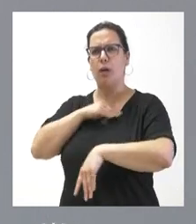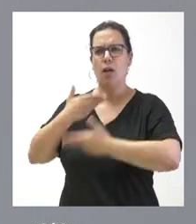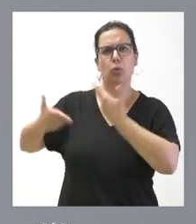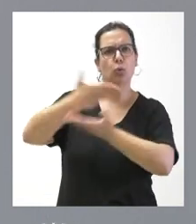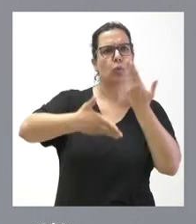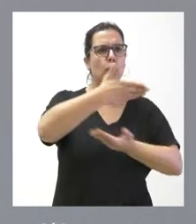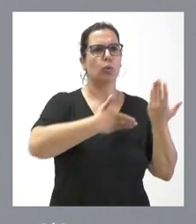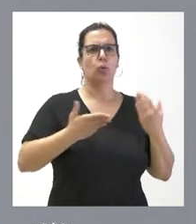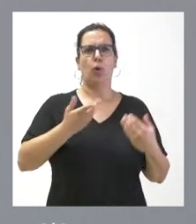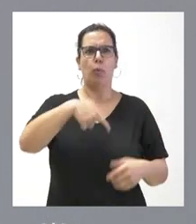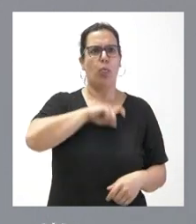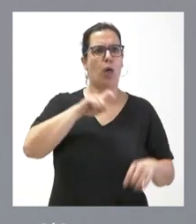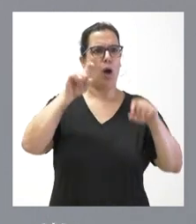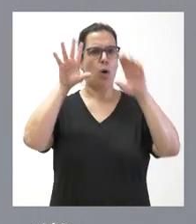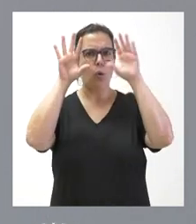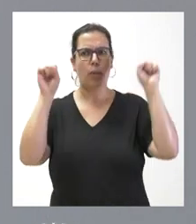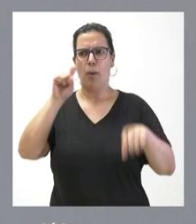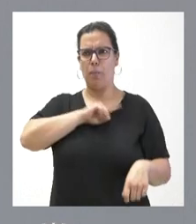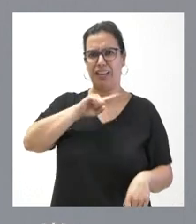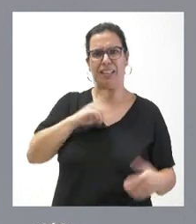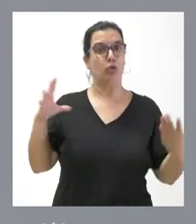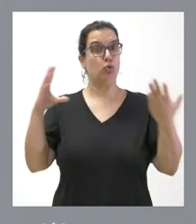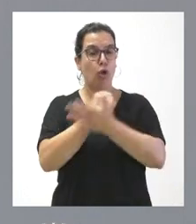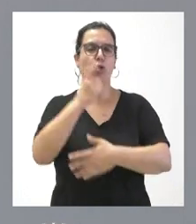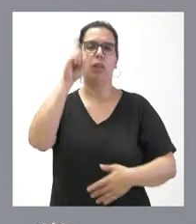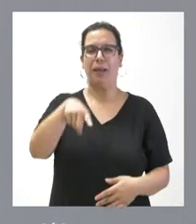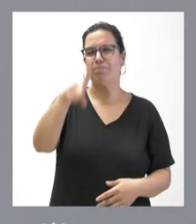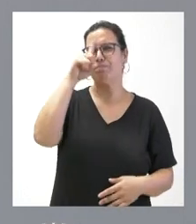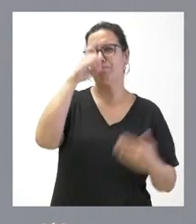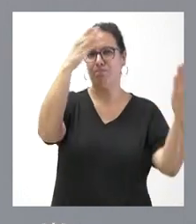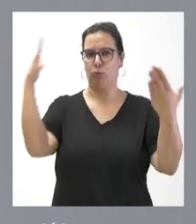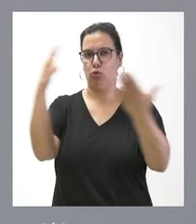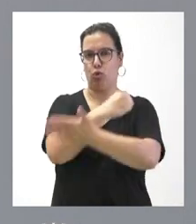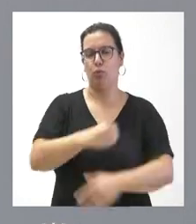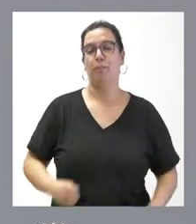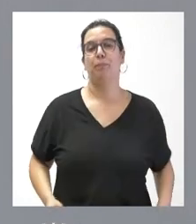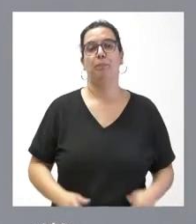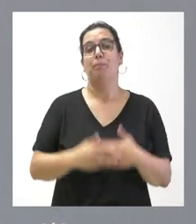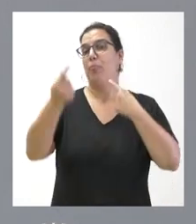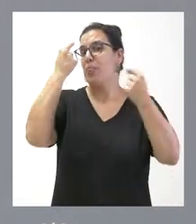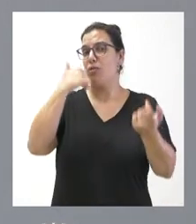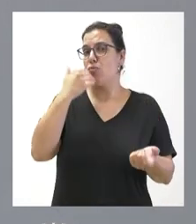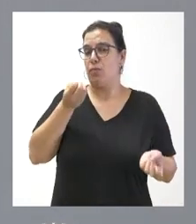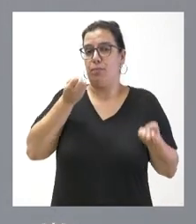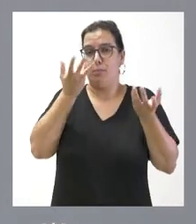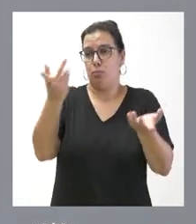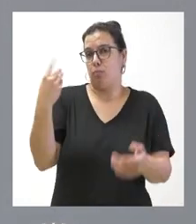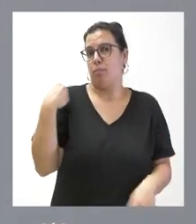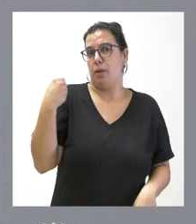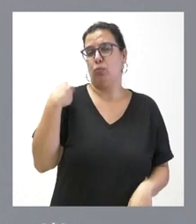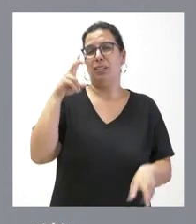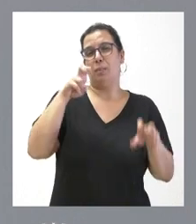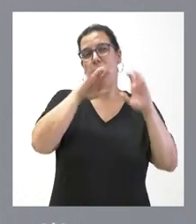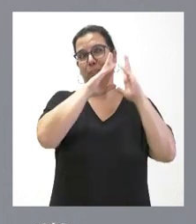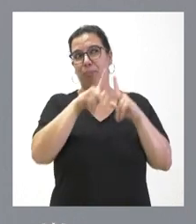las fuerzas y cuerpos de seguridad del Estado. Aquí quiero tener un recuerdo a todos ellos. Por darles algún dato, me pregunta usted algo de balance.